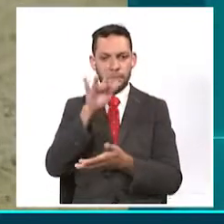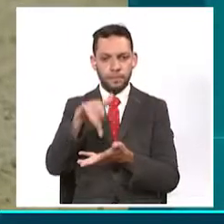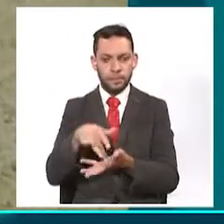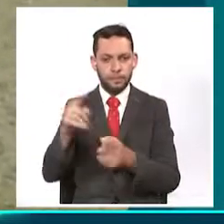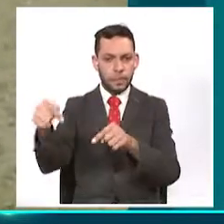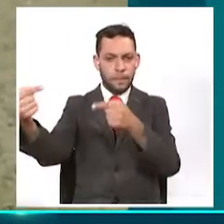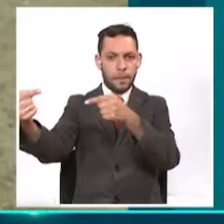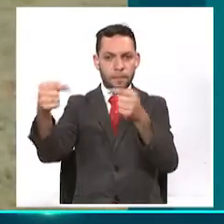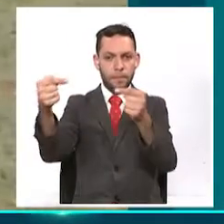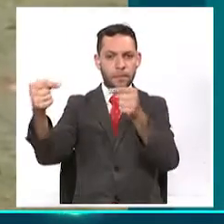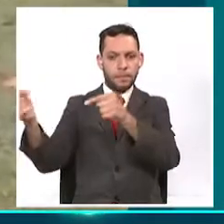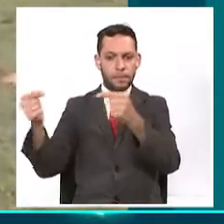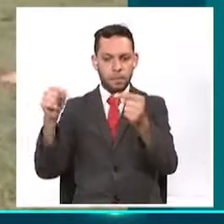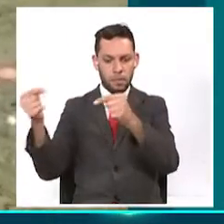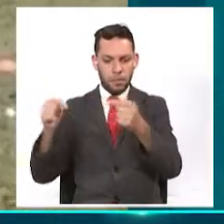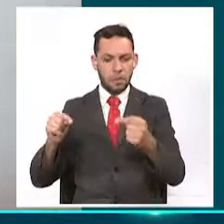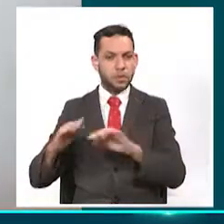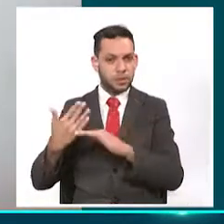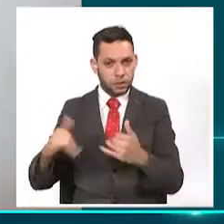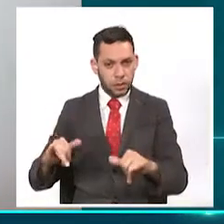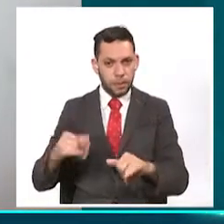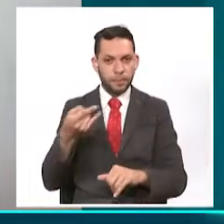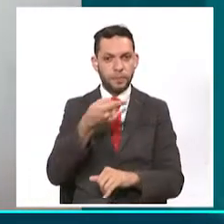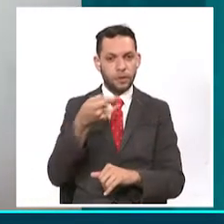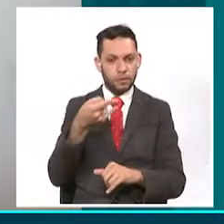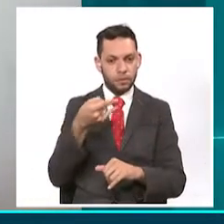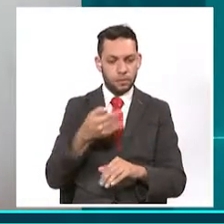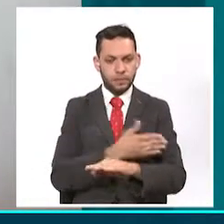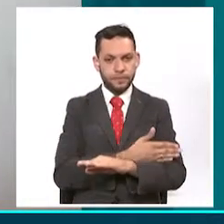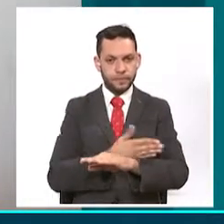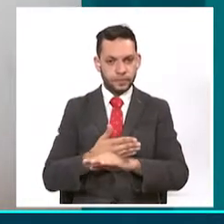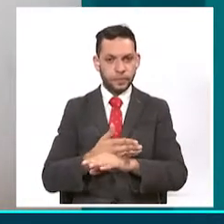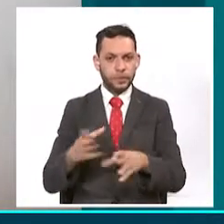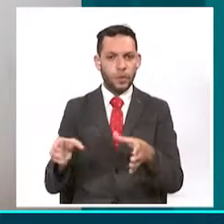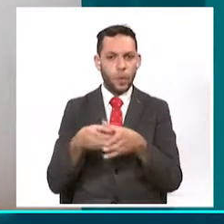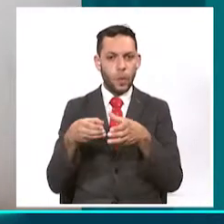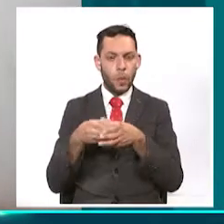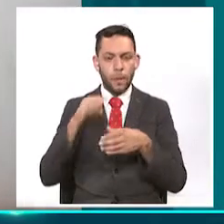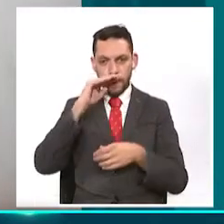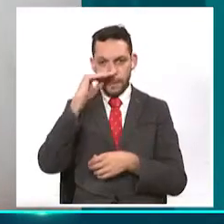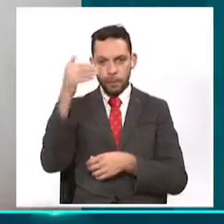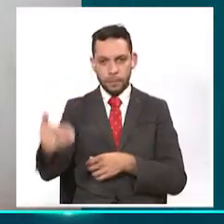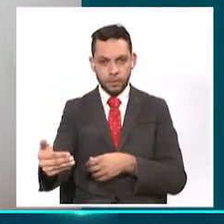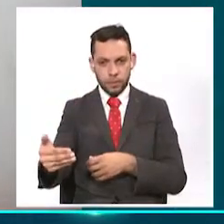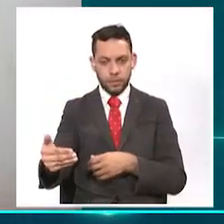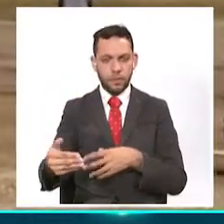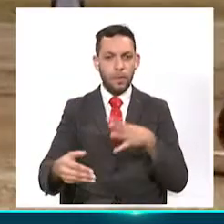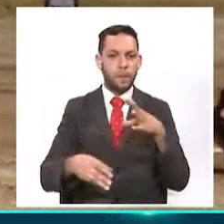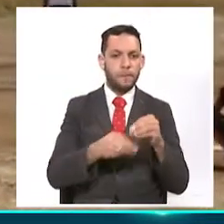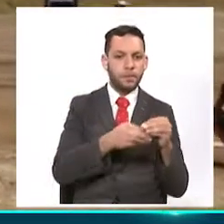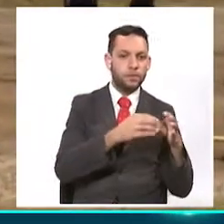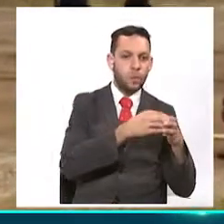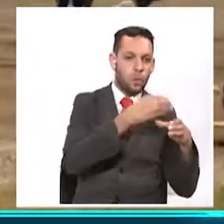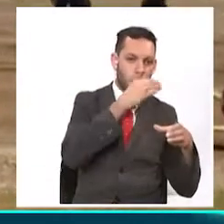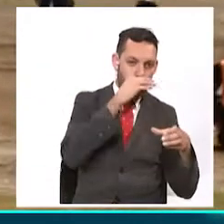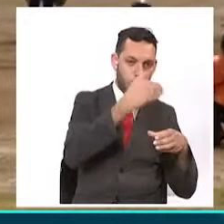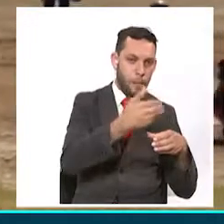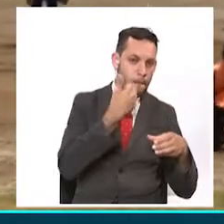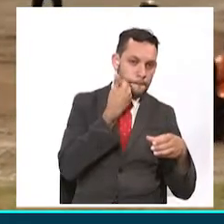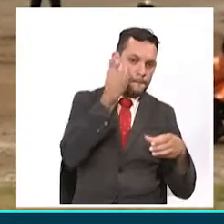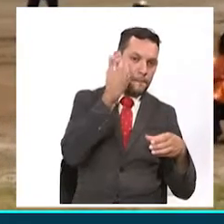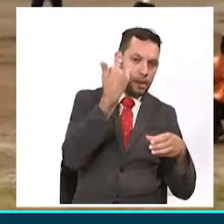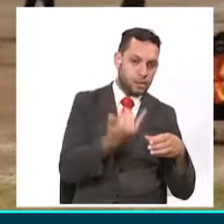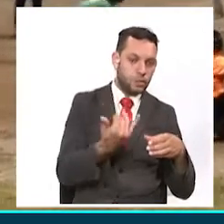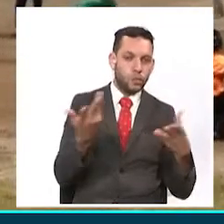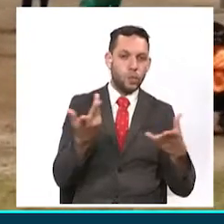departamento. Estamos programando ya en marzo sacar la selección infantil y la selección mayores hacia el Valle